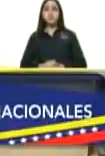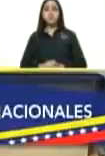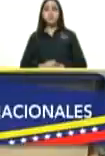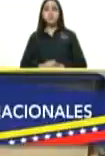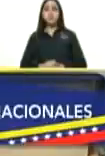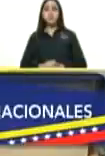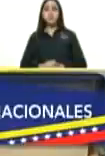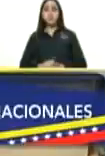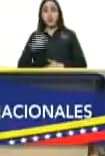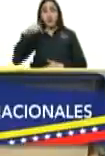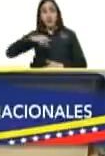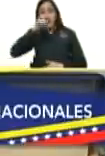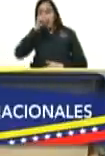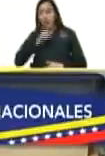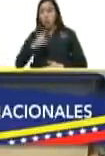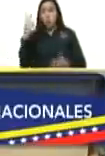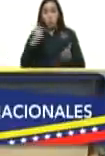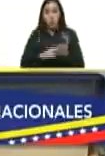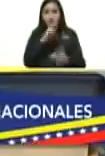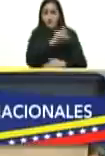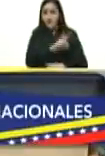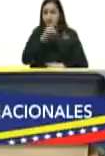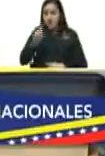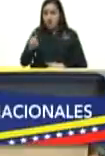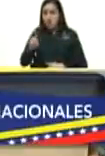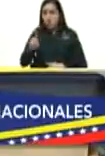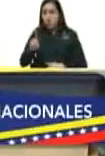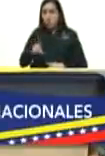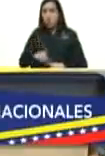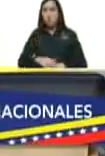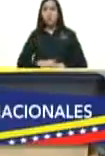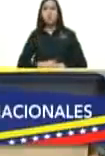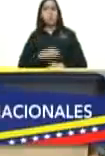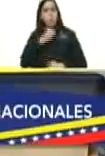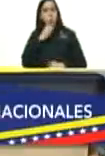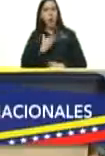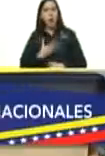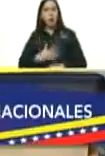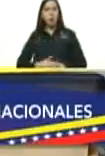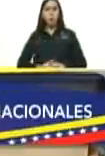este año 2021 ha sido un año bueno